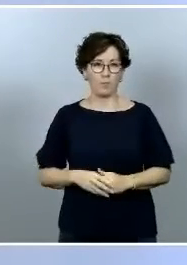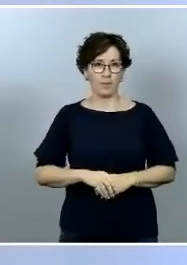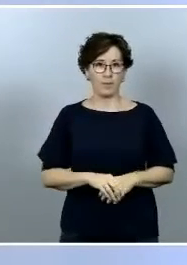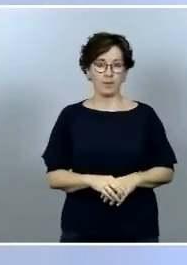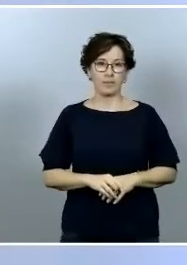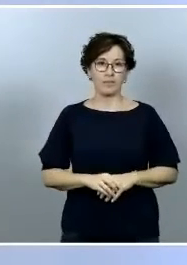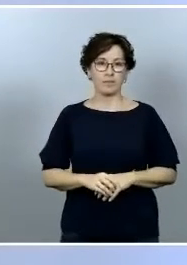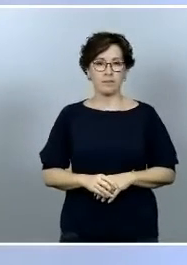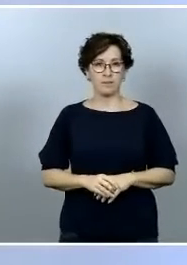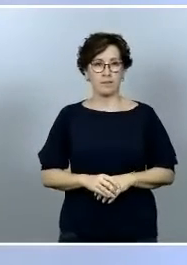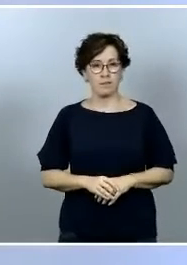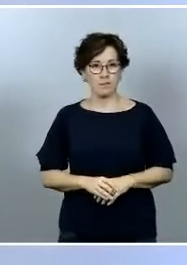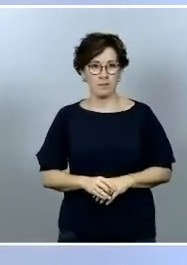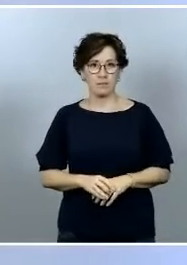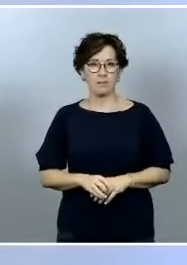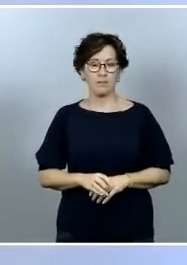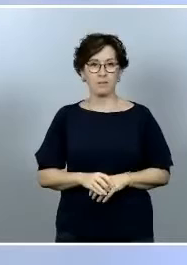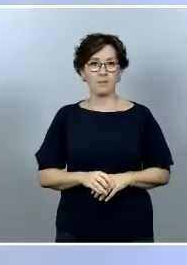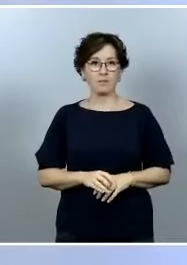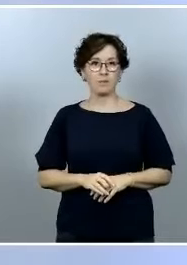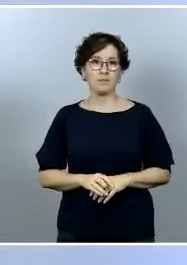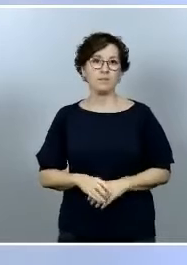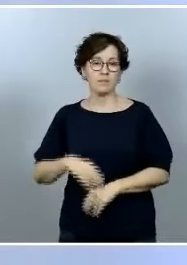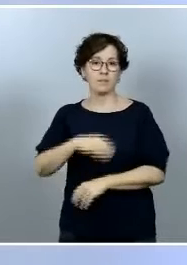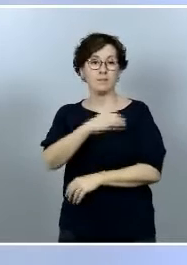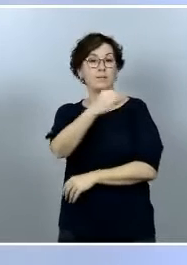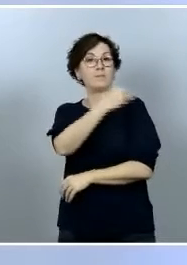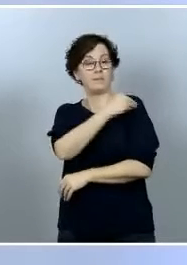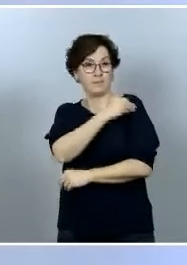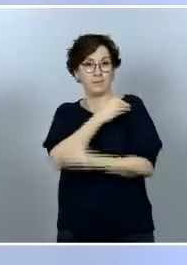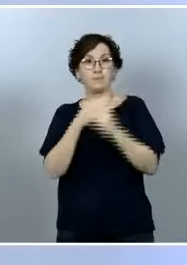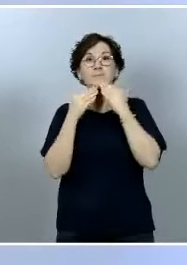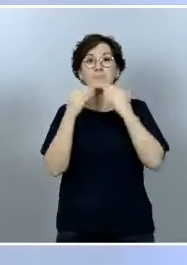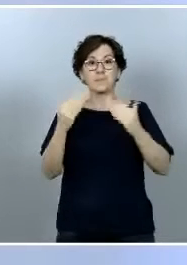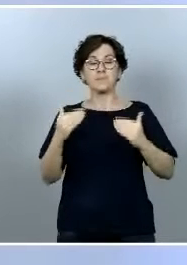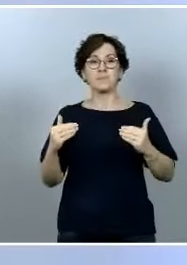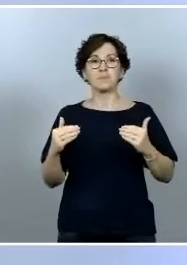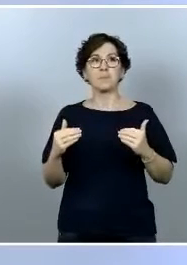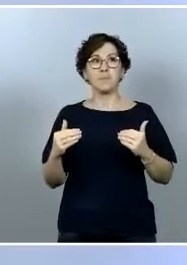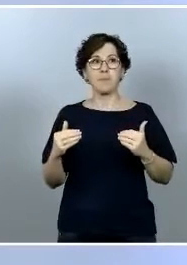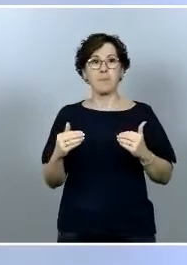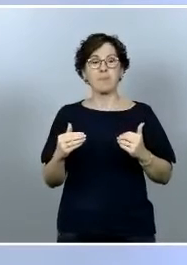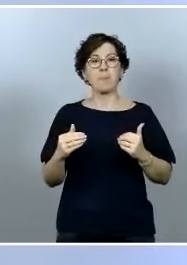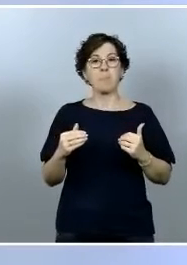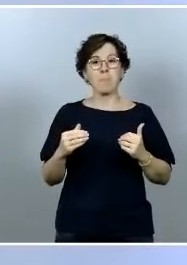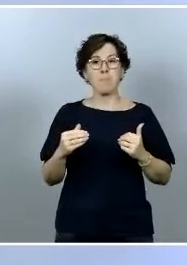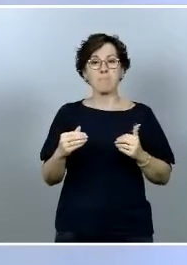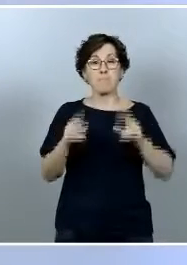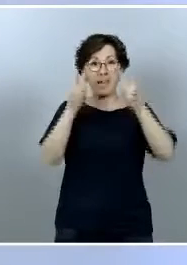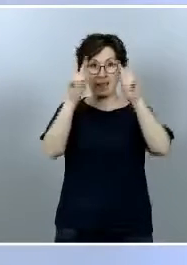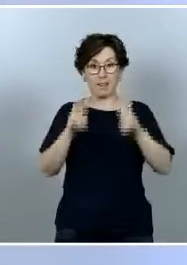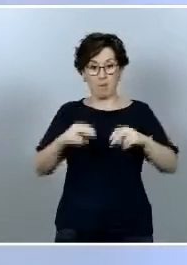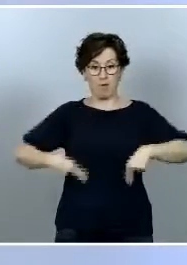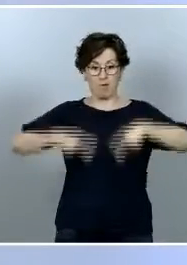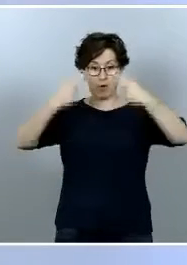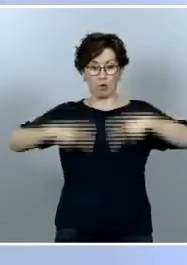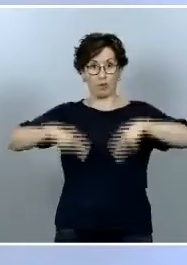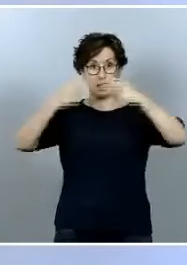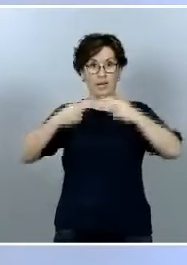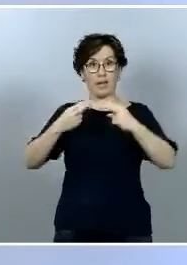respecto a las fronteras lo que se permite lo estos momentos es el cruce de la frontera por parte de aquellos trabajadores